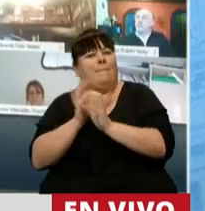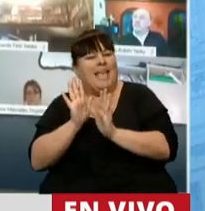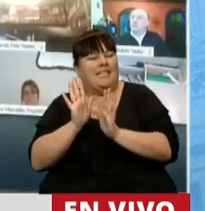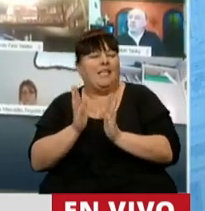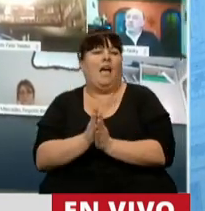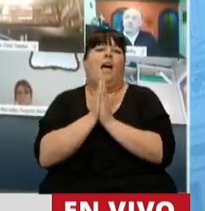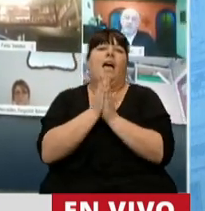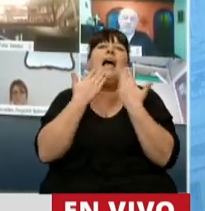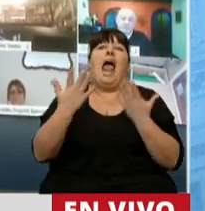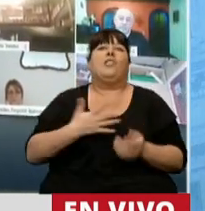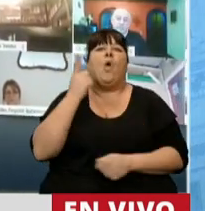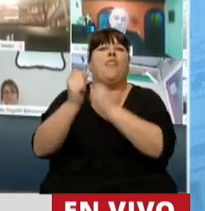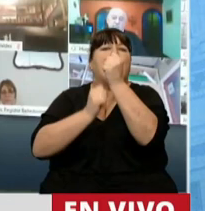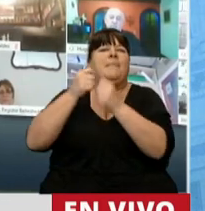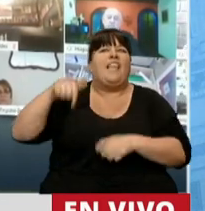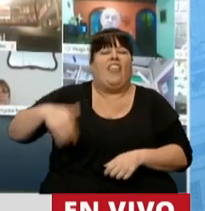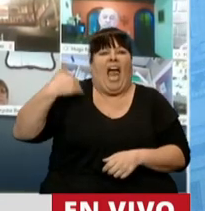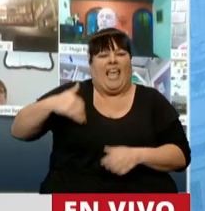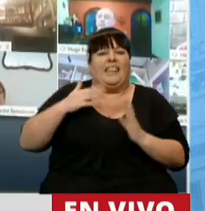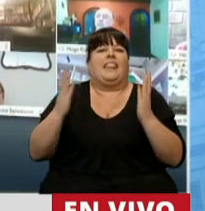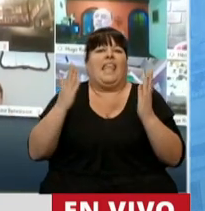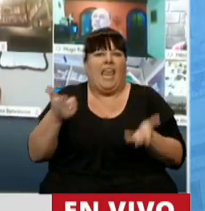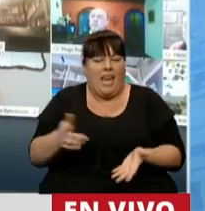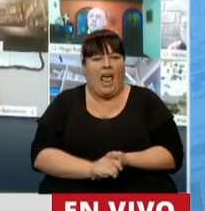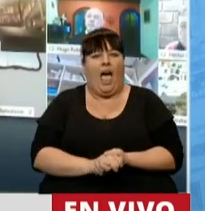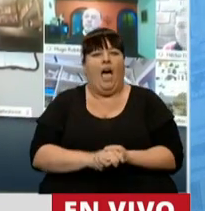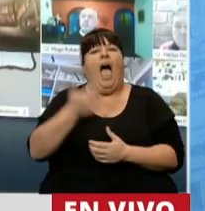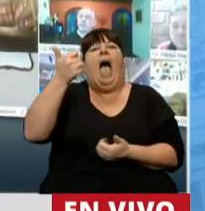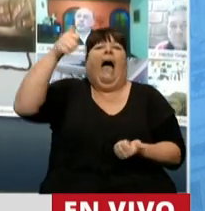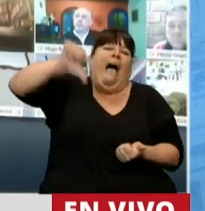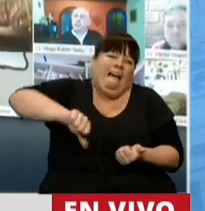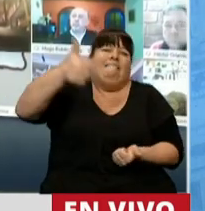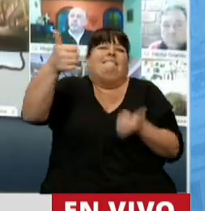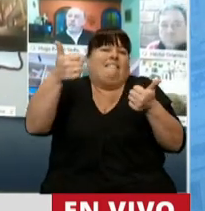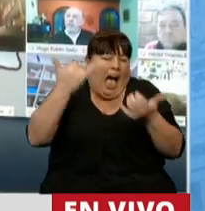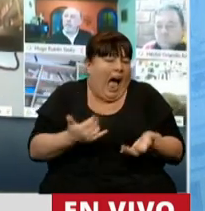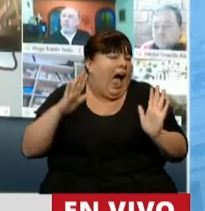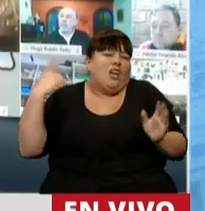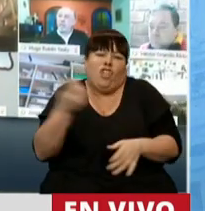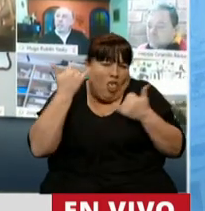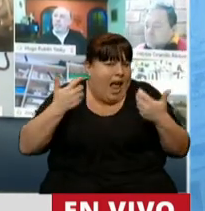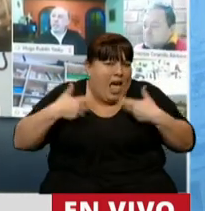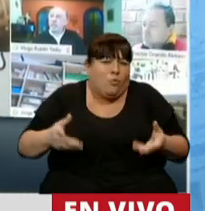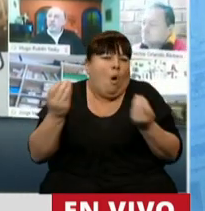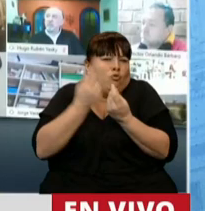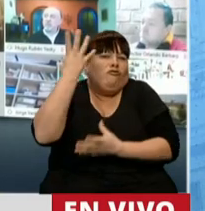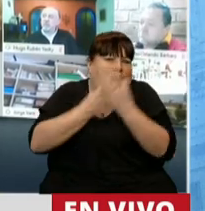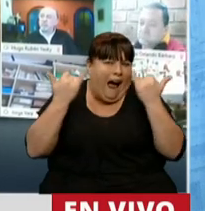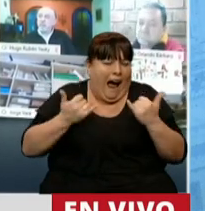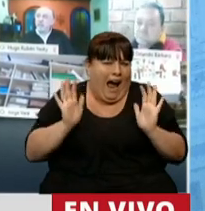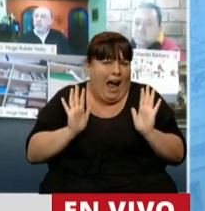bendito sea el empresariado argentino, señor presidente, con sus virtudes y con sus defectos que los tienen y que son muchos.